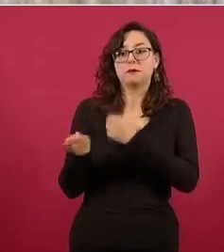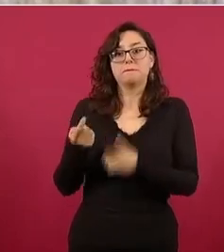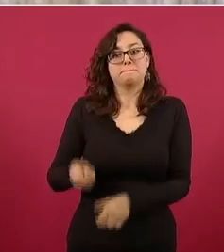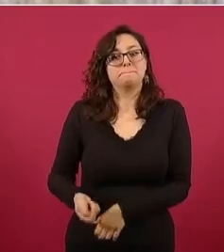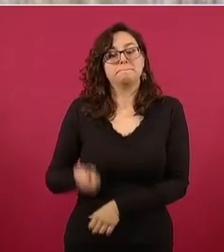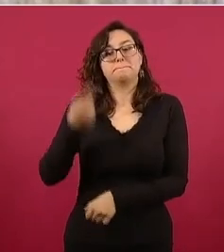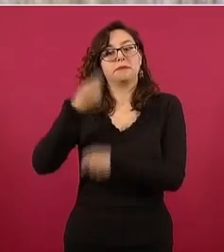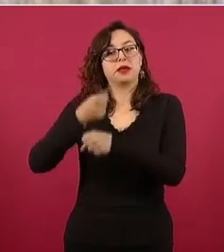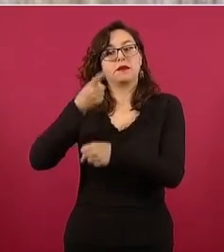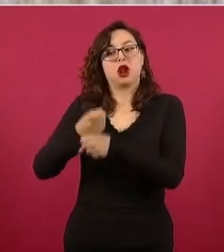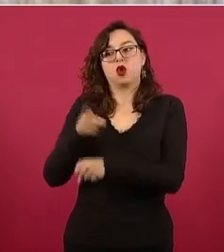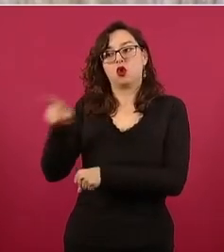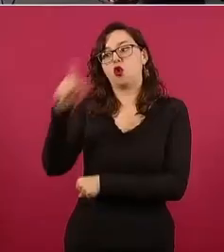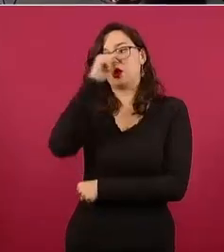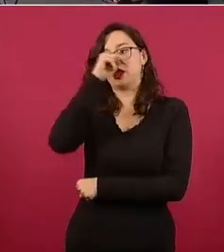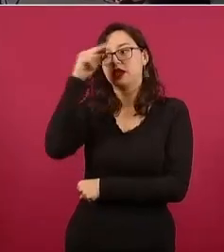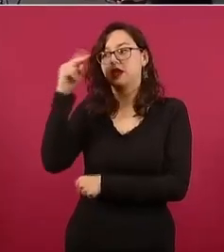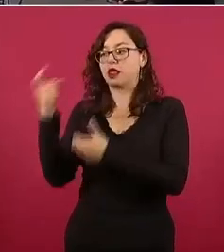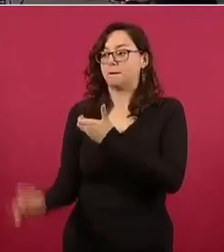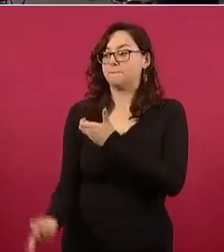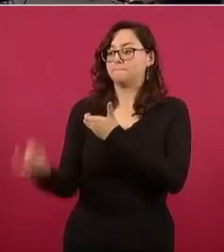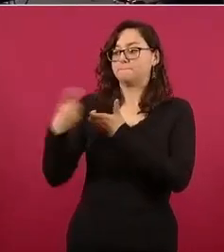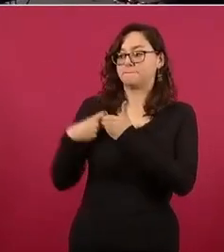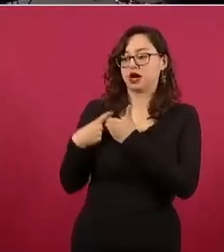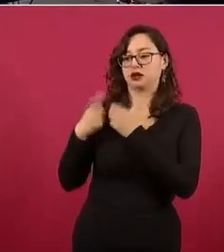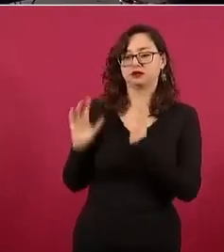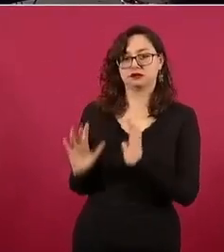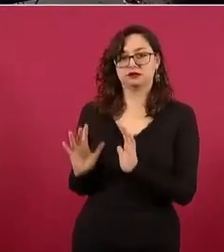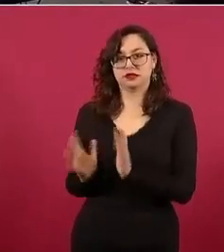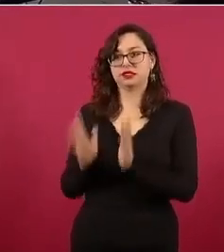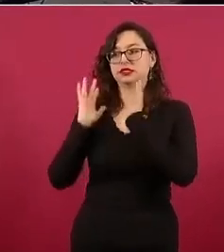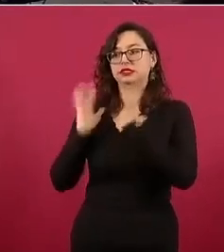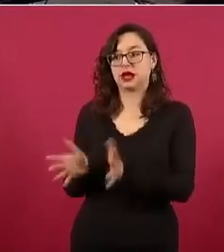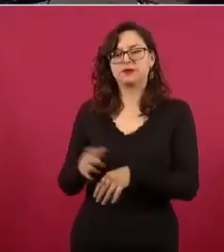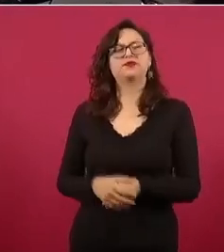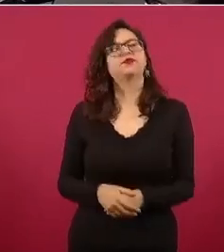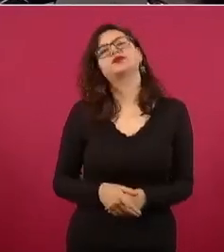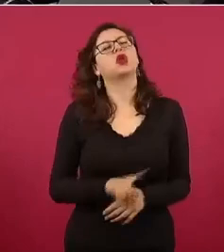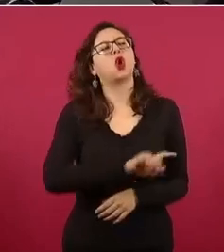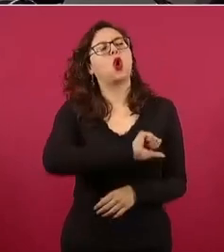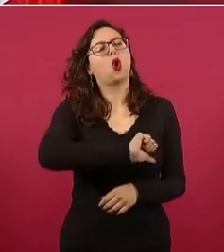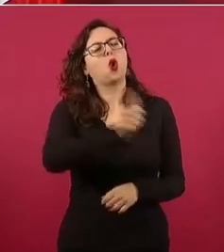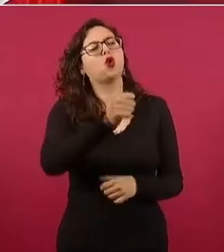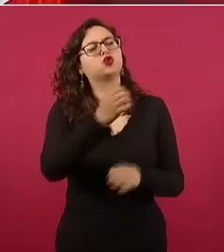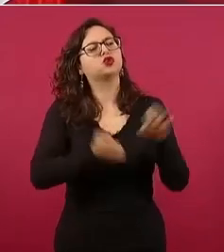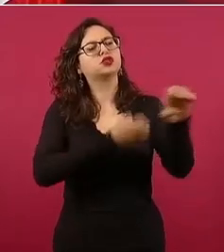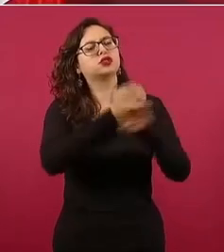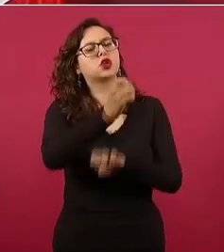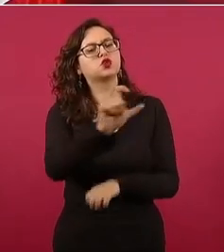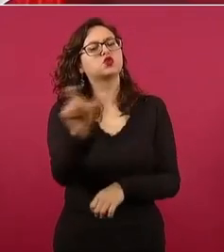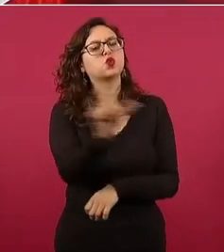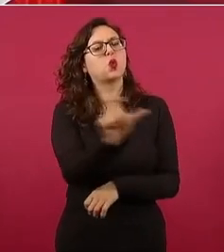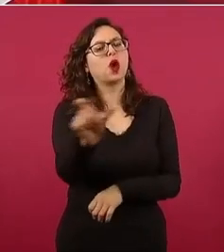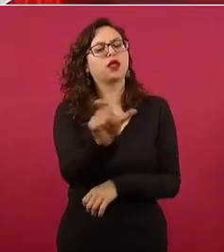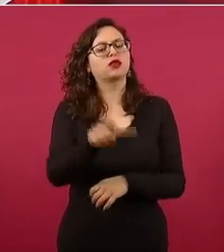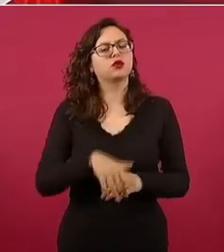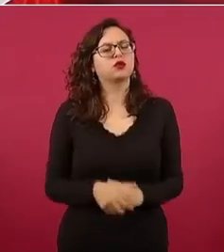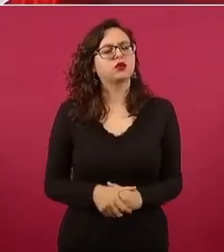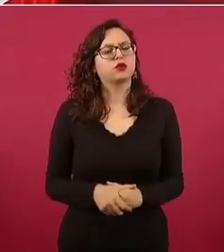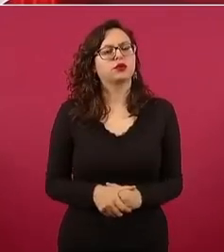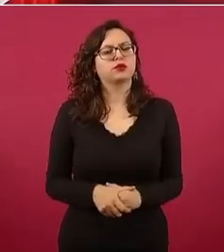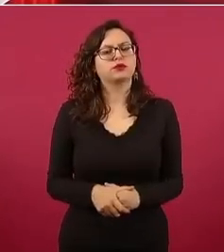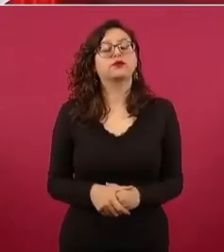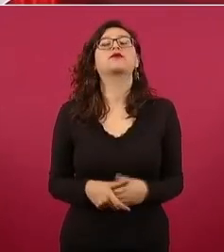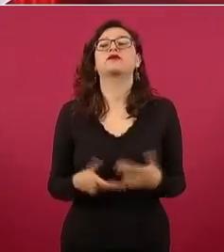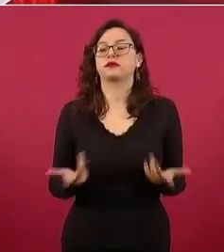¿Y en cuánto tiempo y en qué otras regiones se tendrá al 100, presidente? Este fin de semana voy a